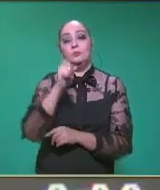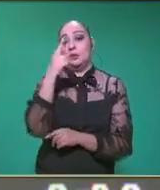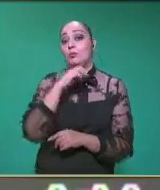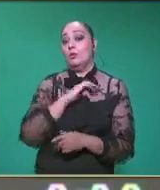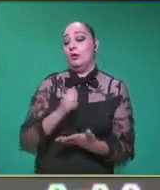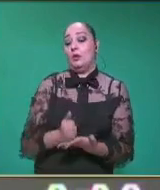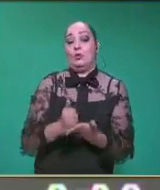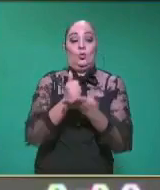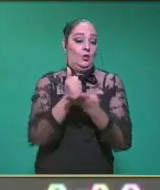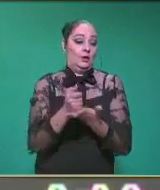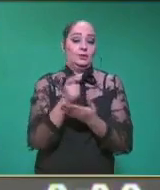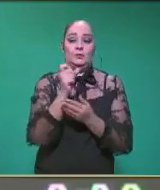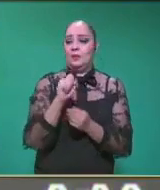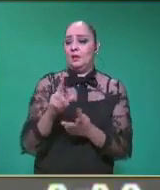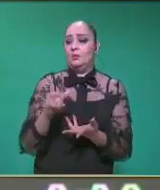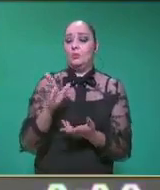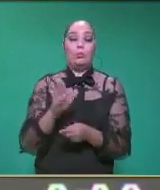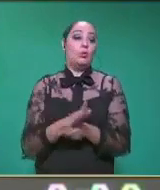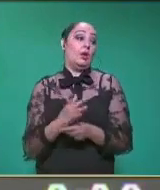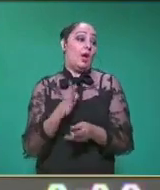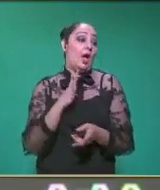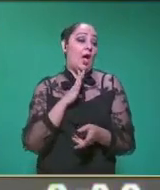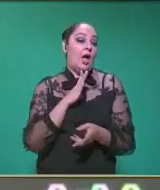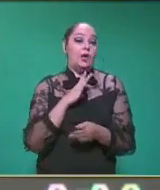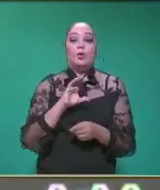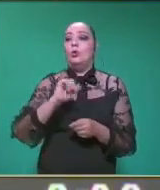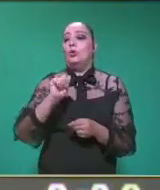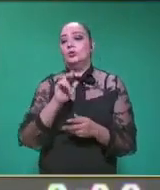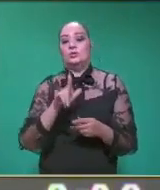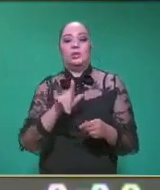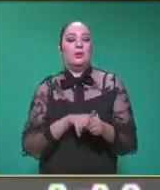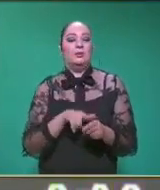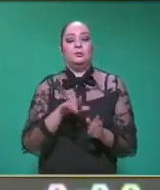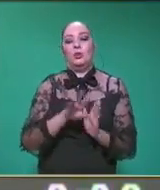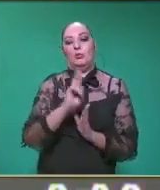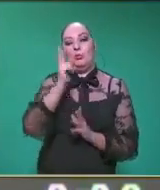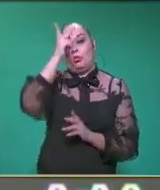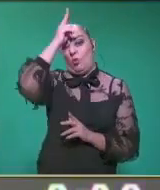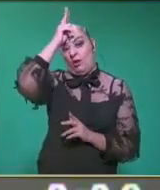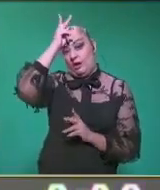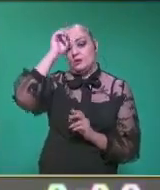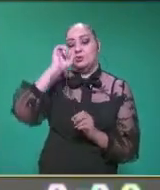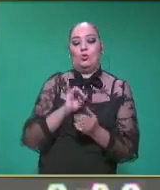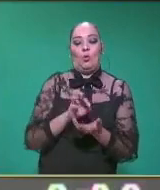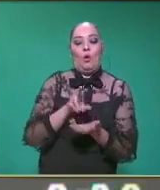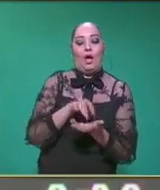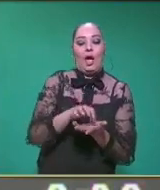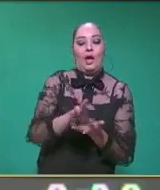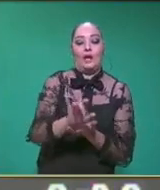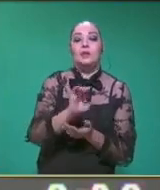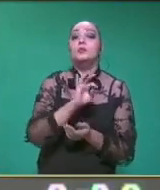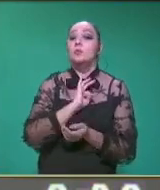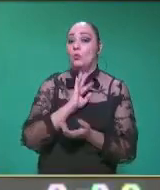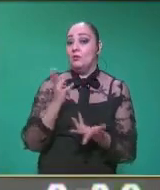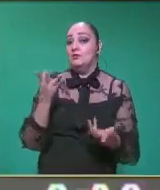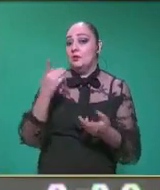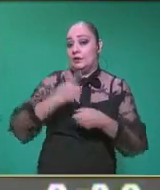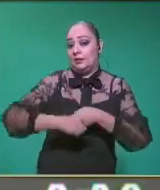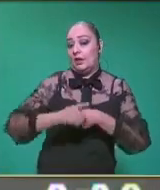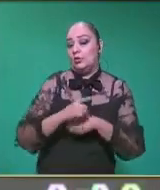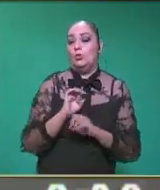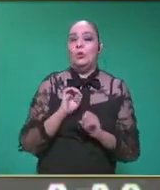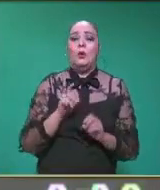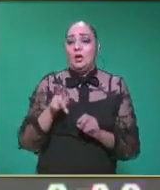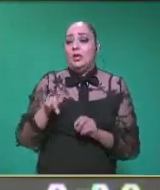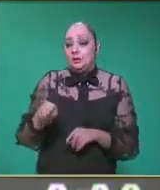plagas y con otras incluso, porque en la ciudad nos ayudan mucho con las plagas de cucarachos o arañas incluso, también que nos pueden llegar a hacer daño o que solamente son